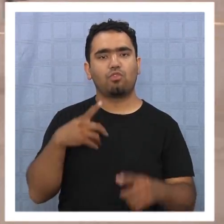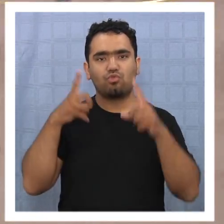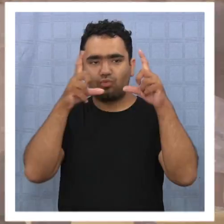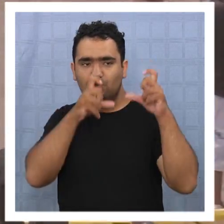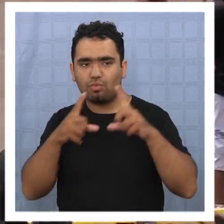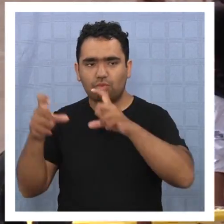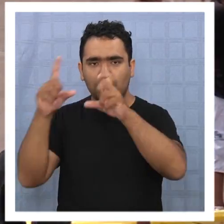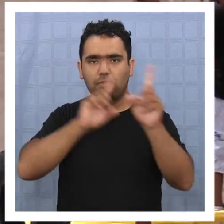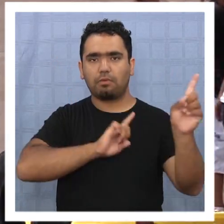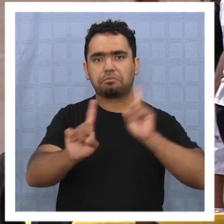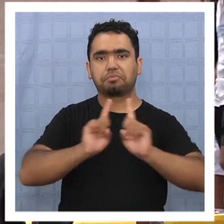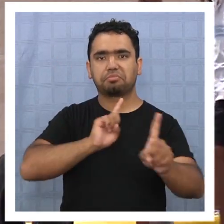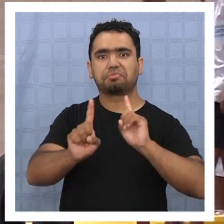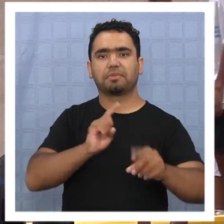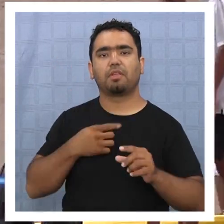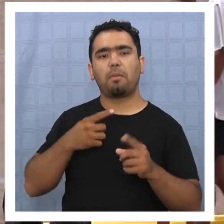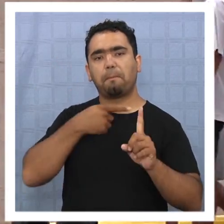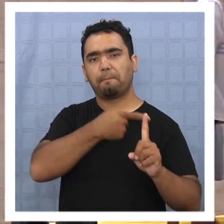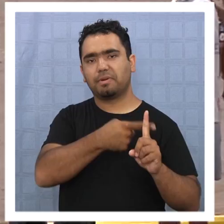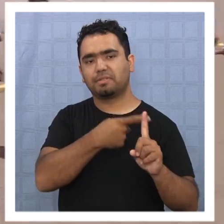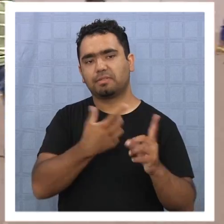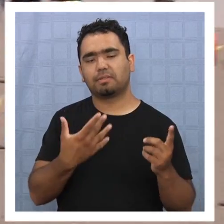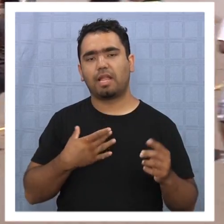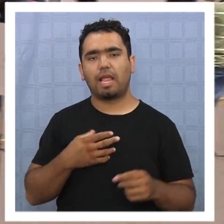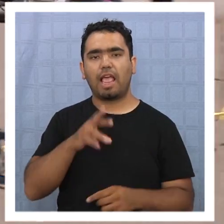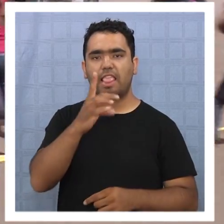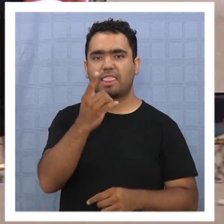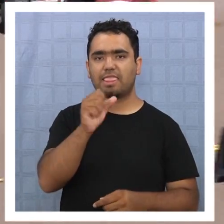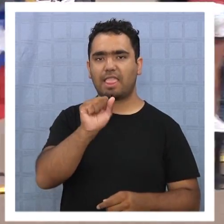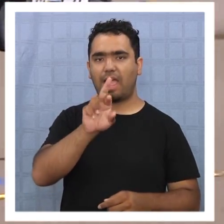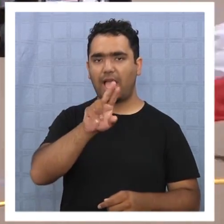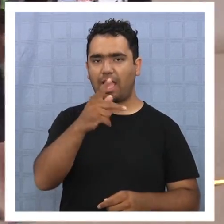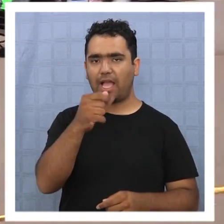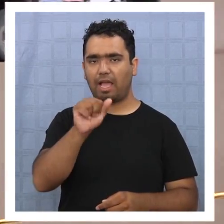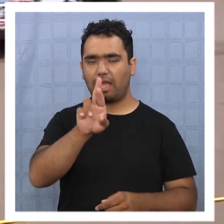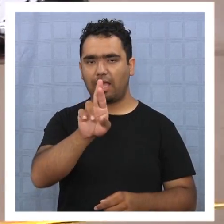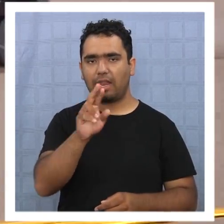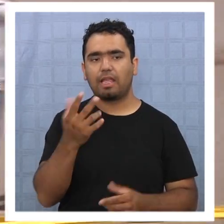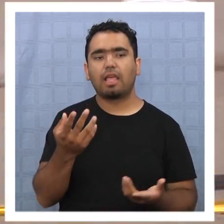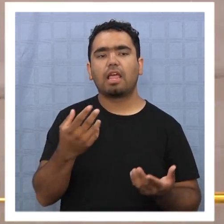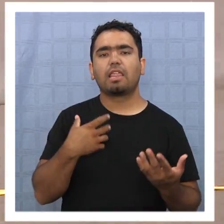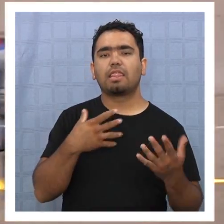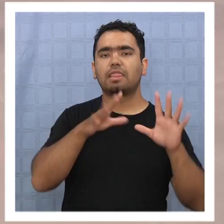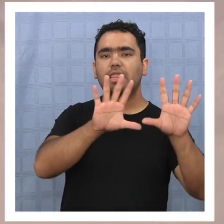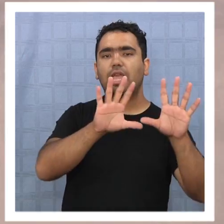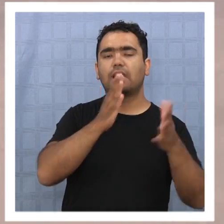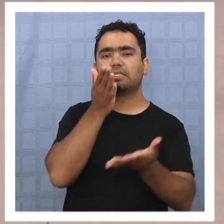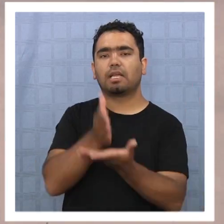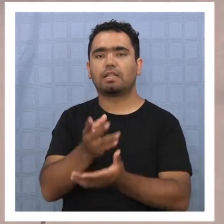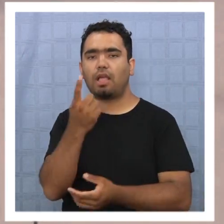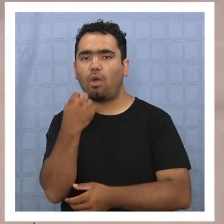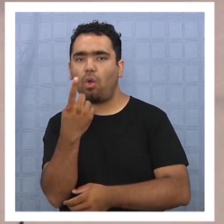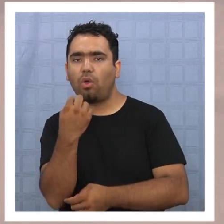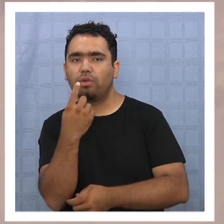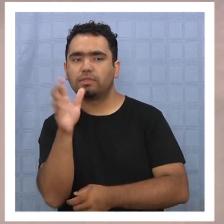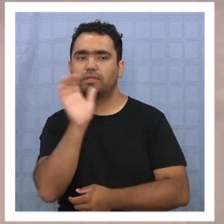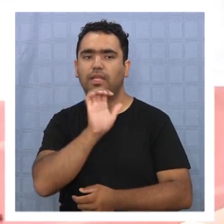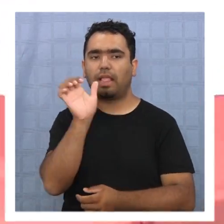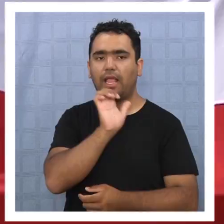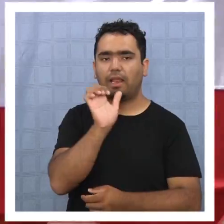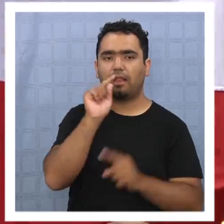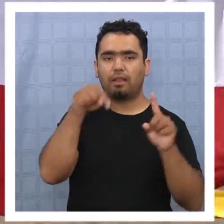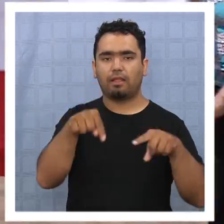afectará al turismo positivamente. El Rally Dakar estará en Iquique los días 10 y 11 de enero del 2012,